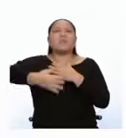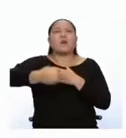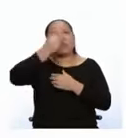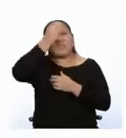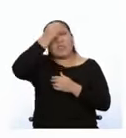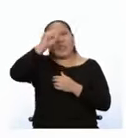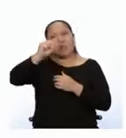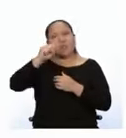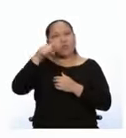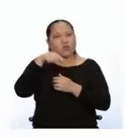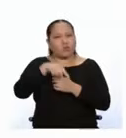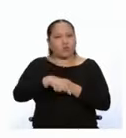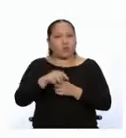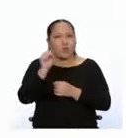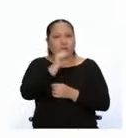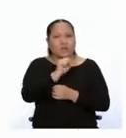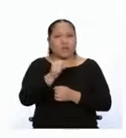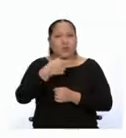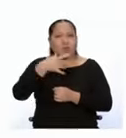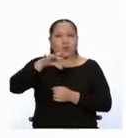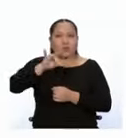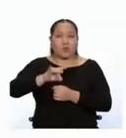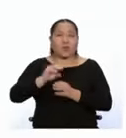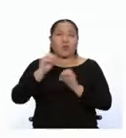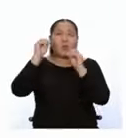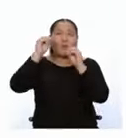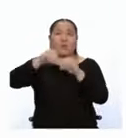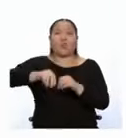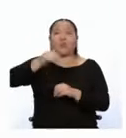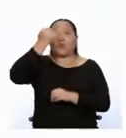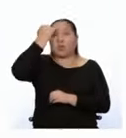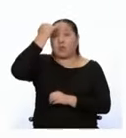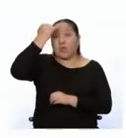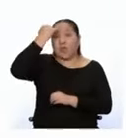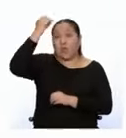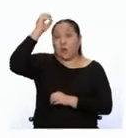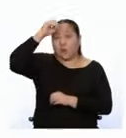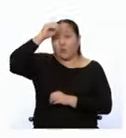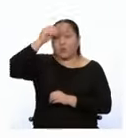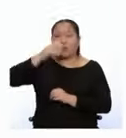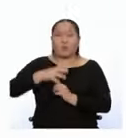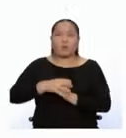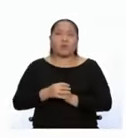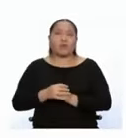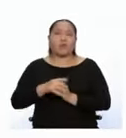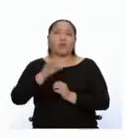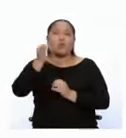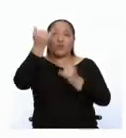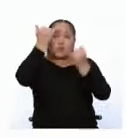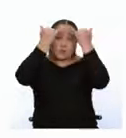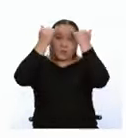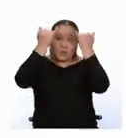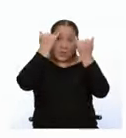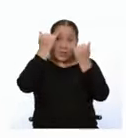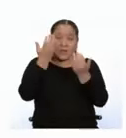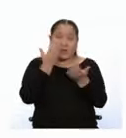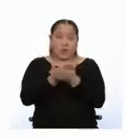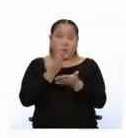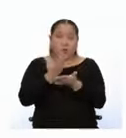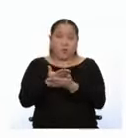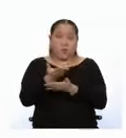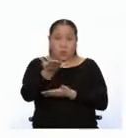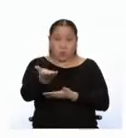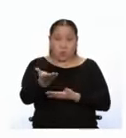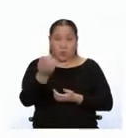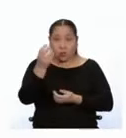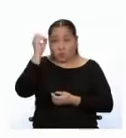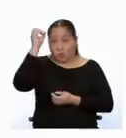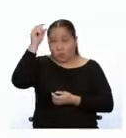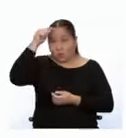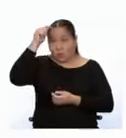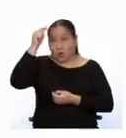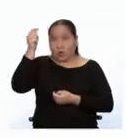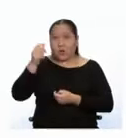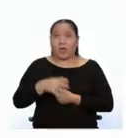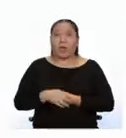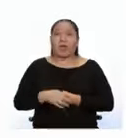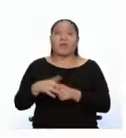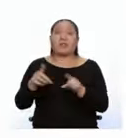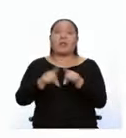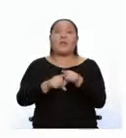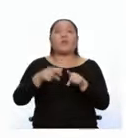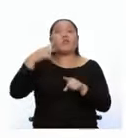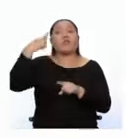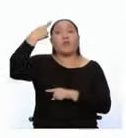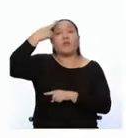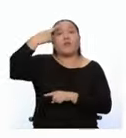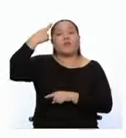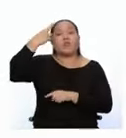debe incluir tu postura o hipótesis, las ideas que sustentan tu postura o hipótesis y tu reflexión